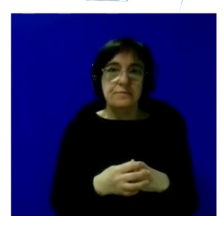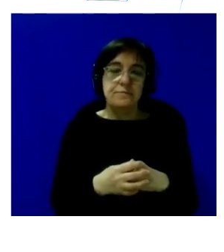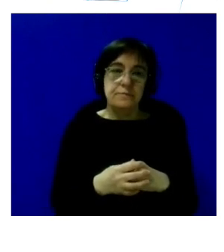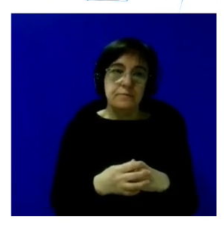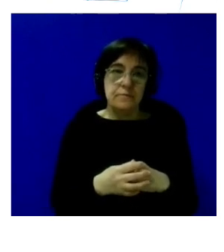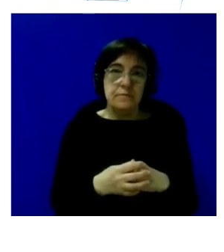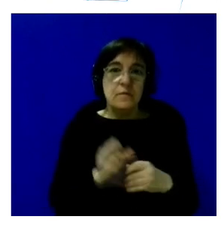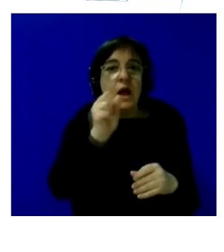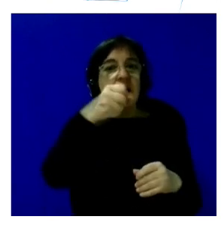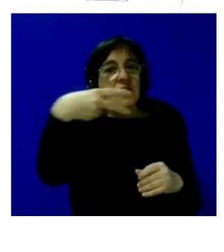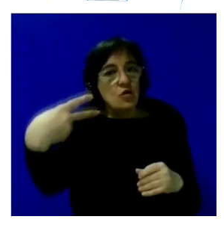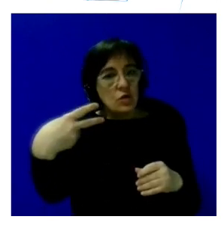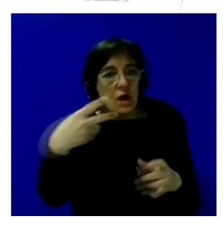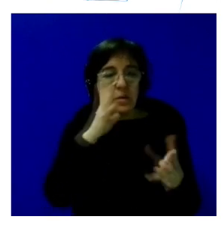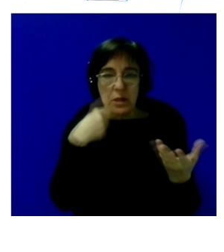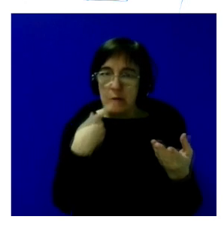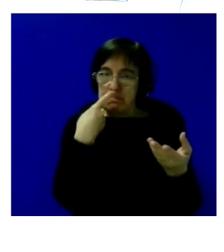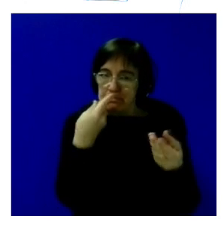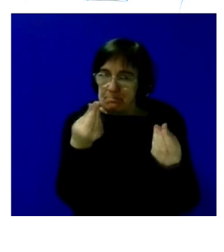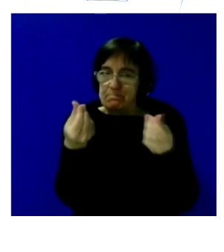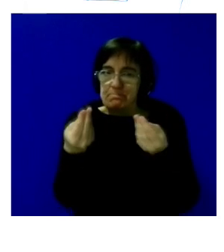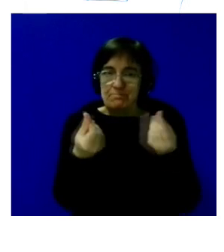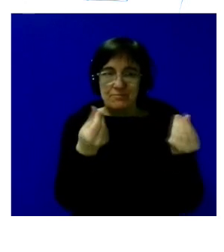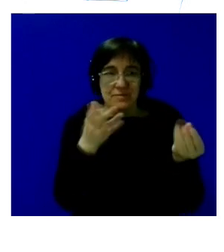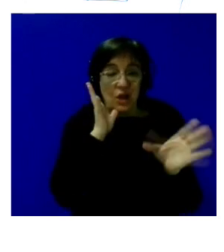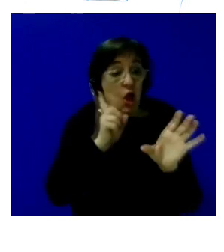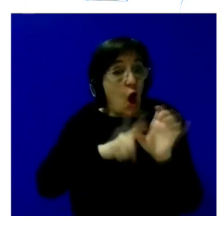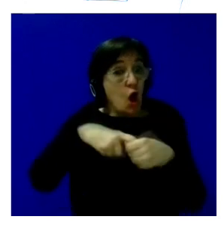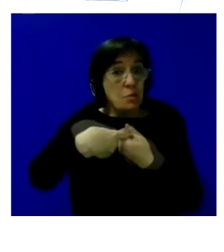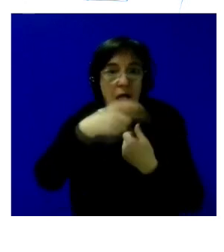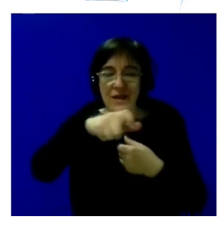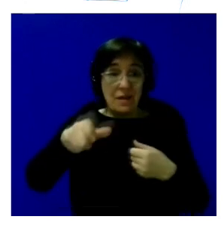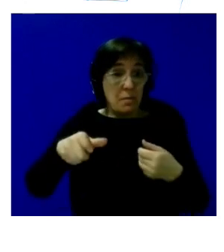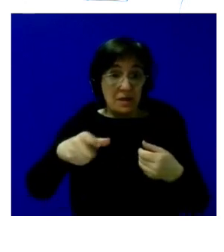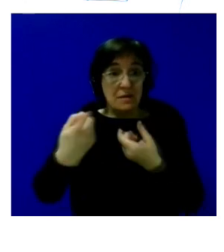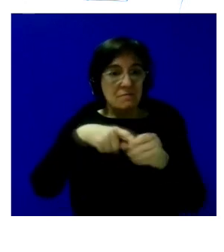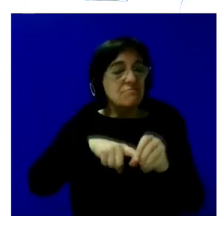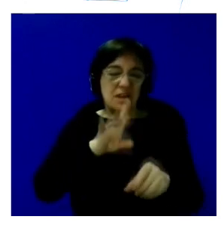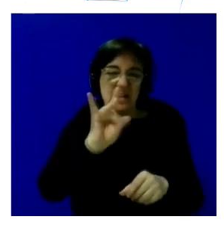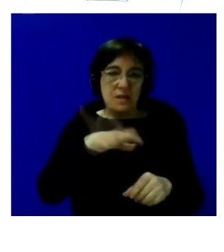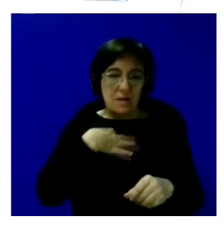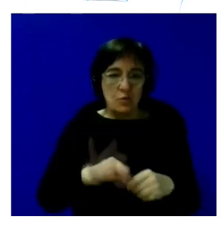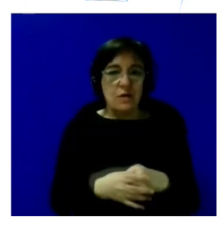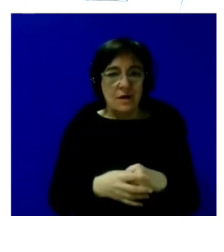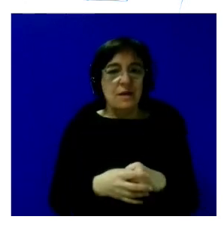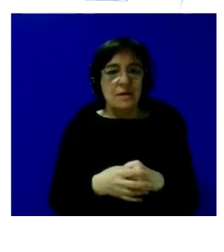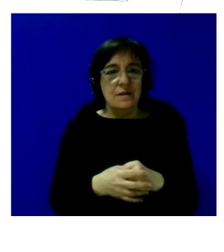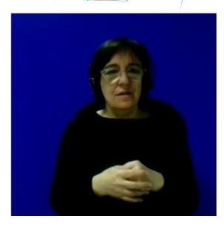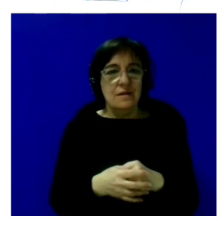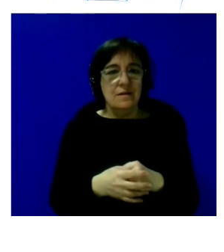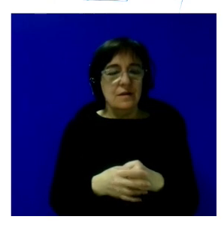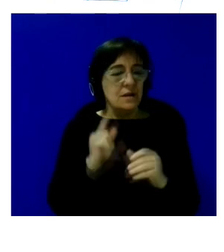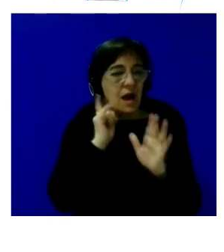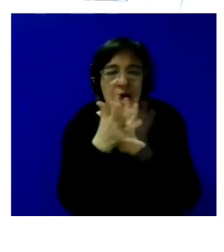da resultado pero la intuición y de la mayor parte de los participantes es que eso es así muy